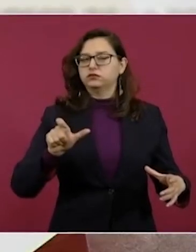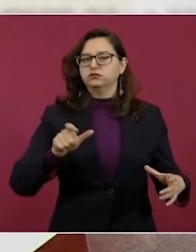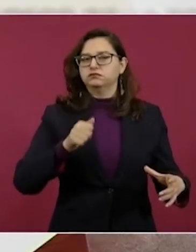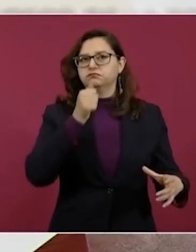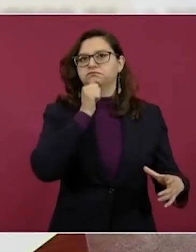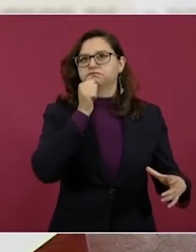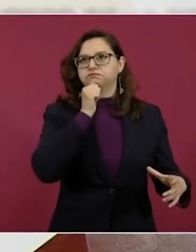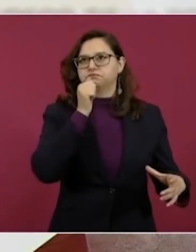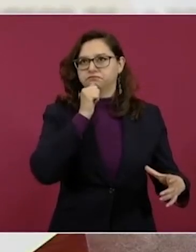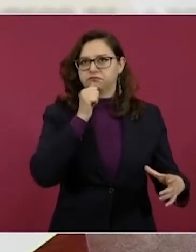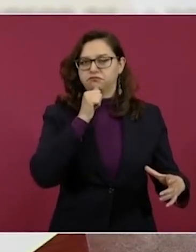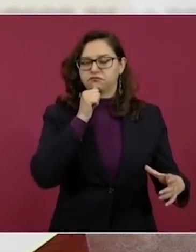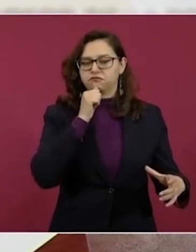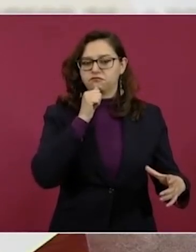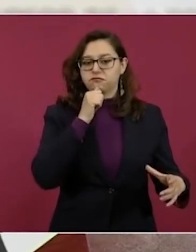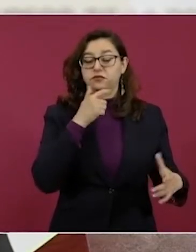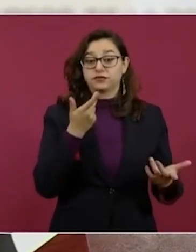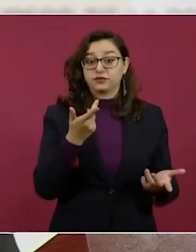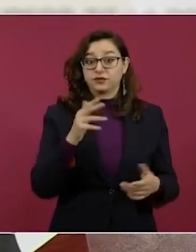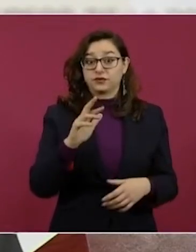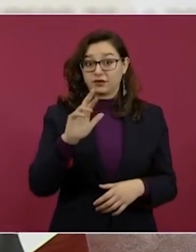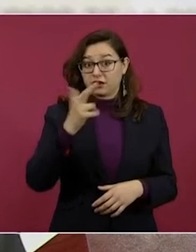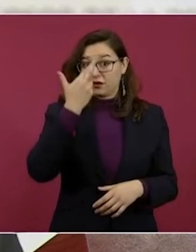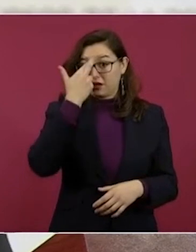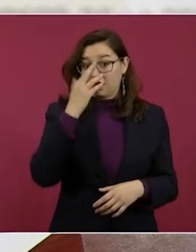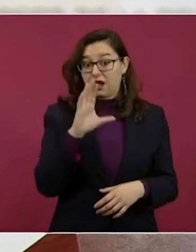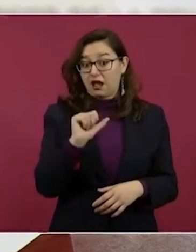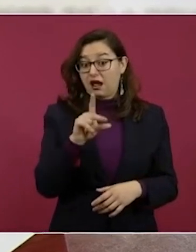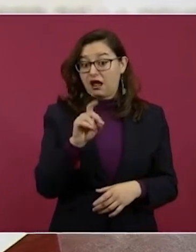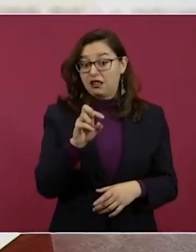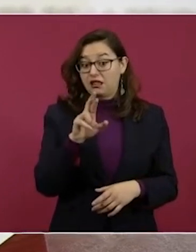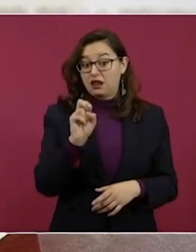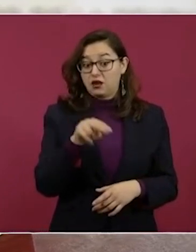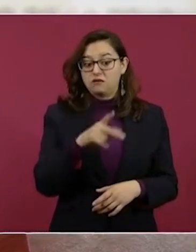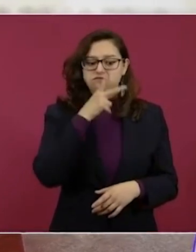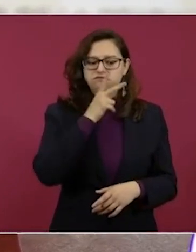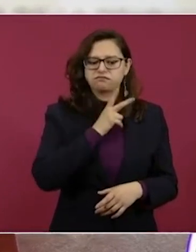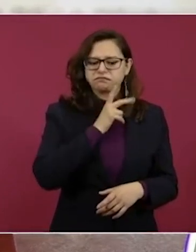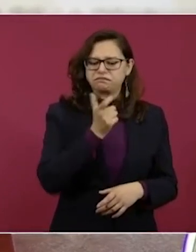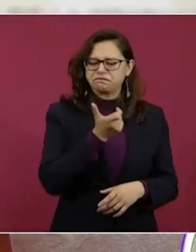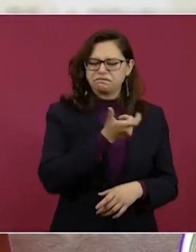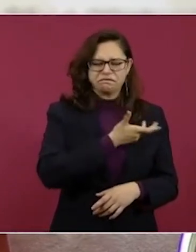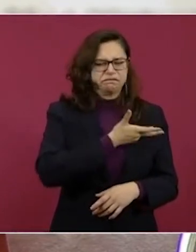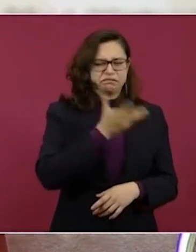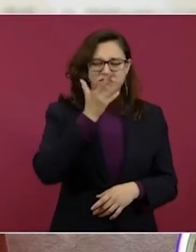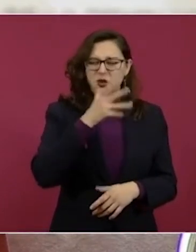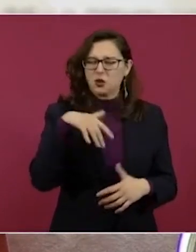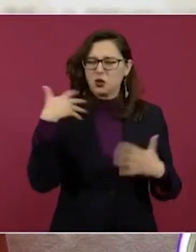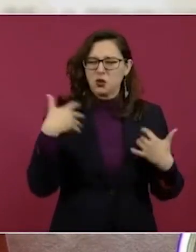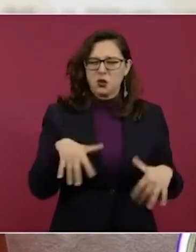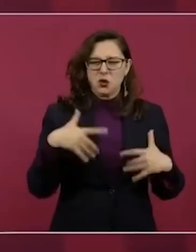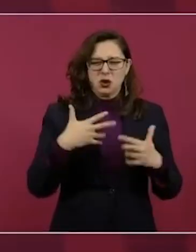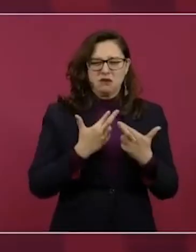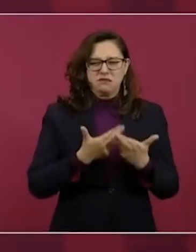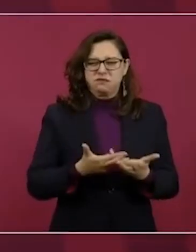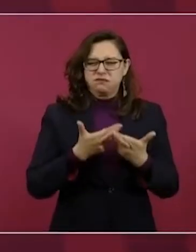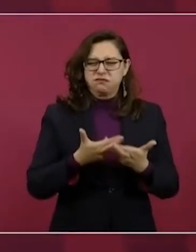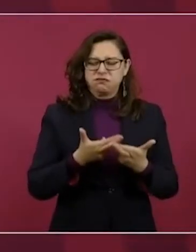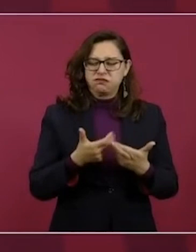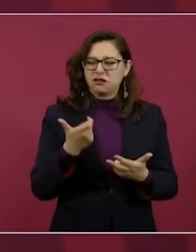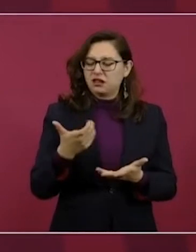que fue el que recibió más dinero por altos precios